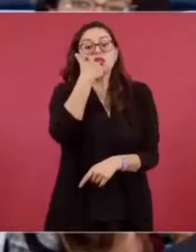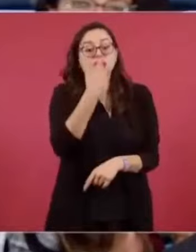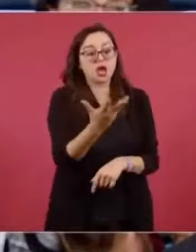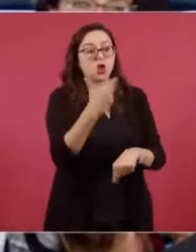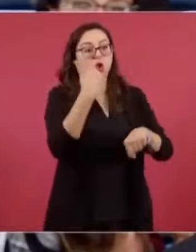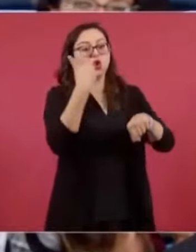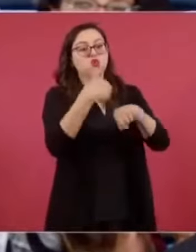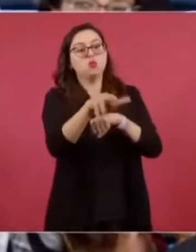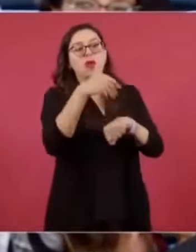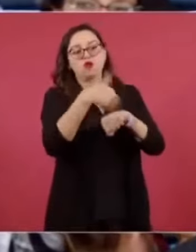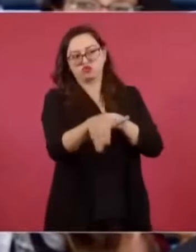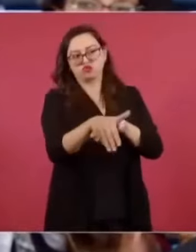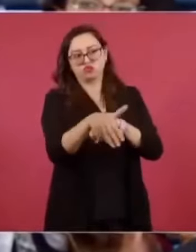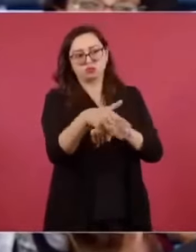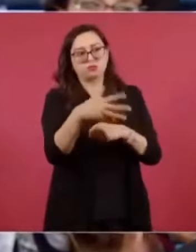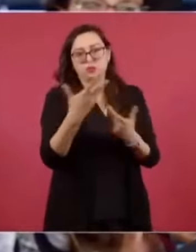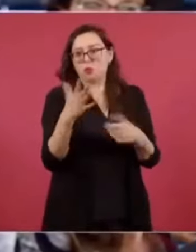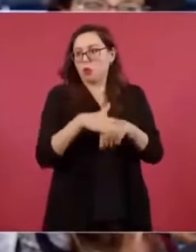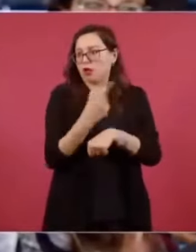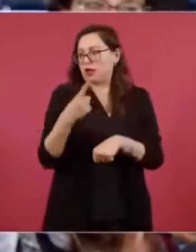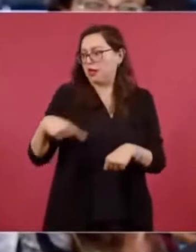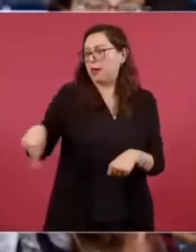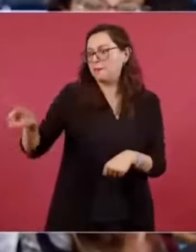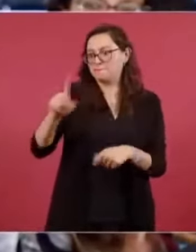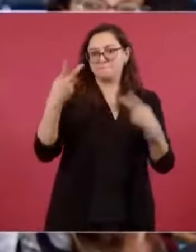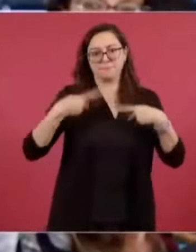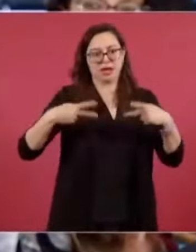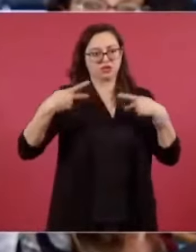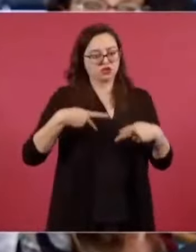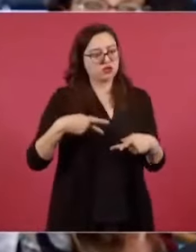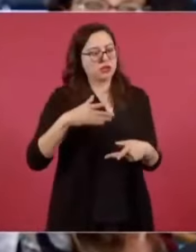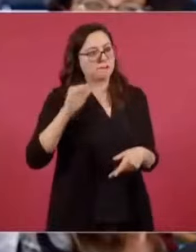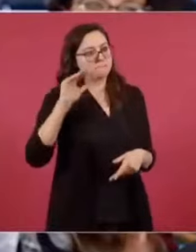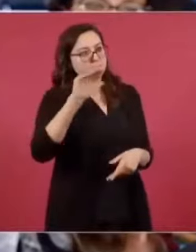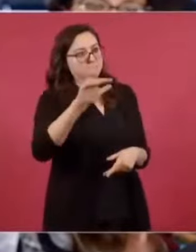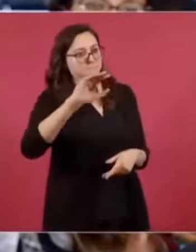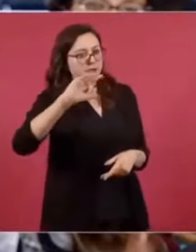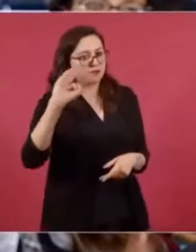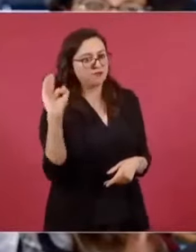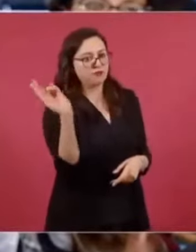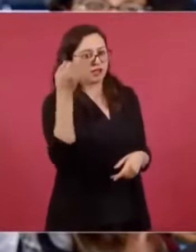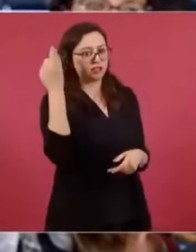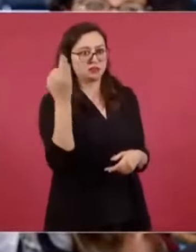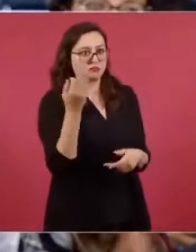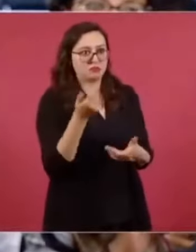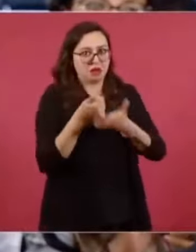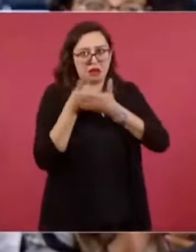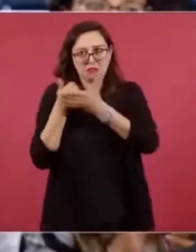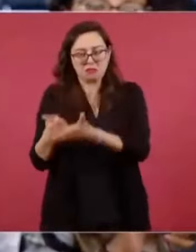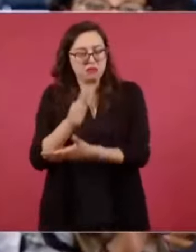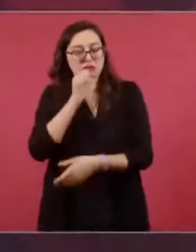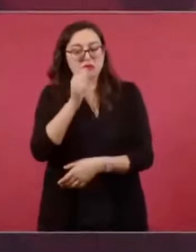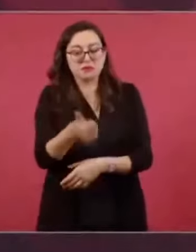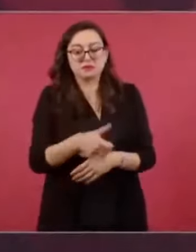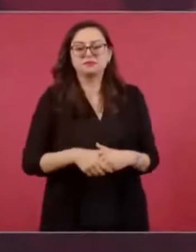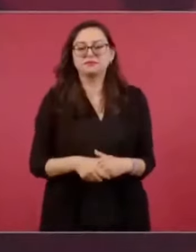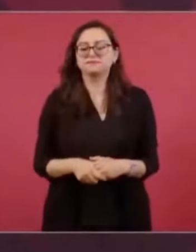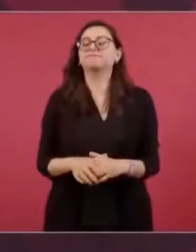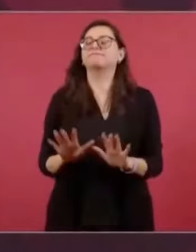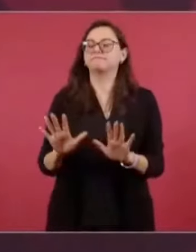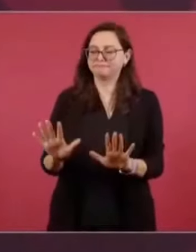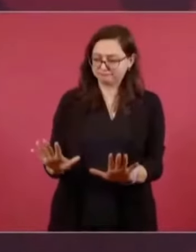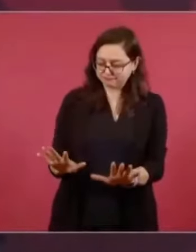también a estos colectivos que han solicitado el apoyo por parte de la federación y que hasta el momento no lo han tenido. ¿Qué lunes